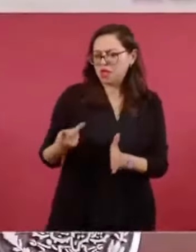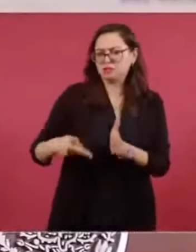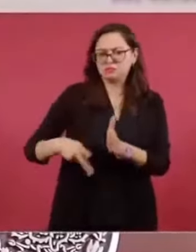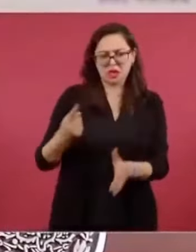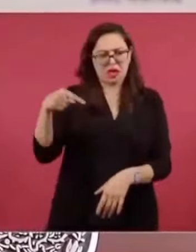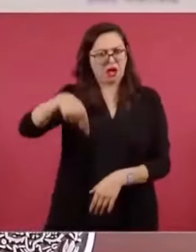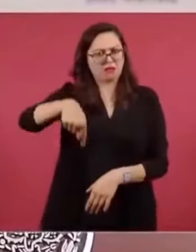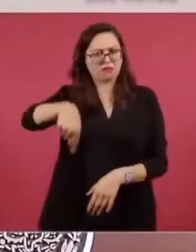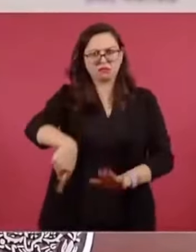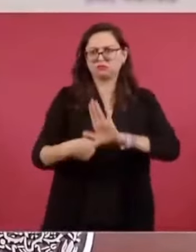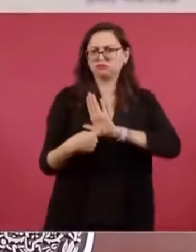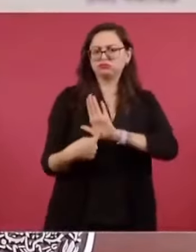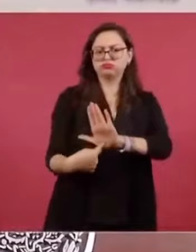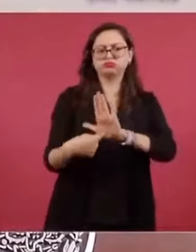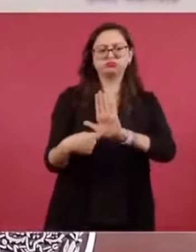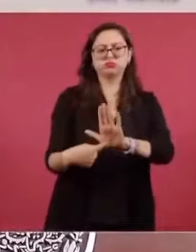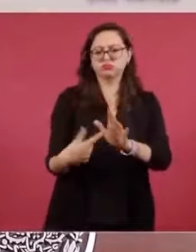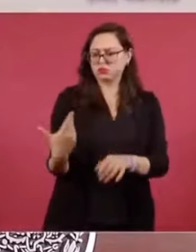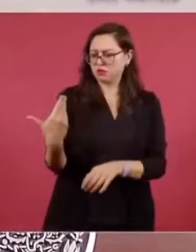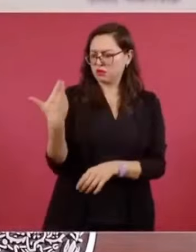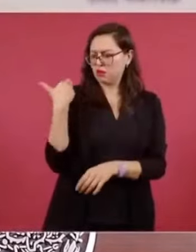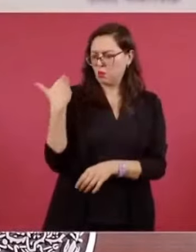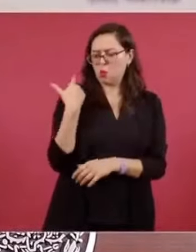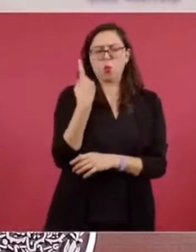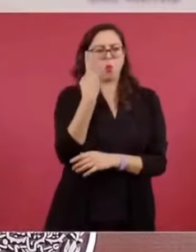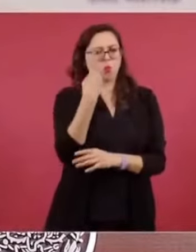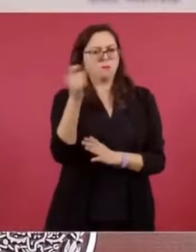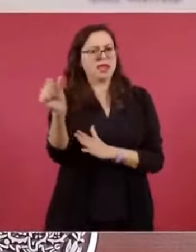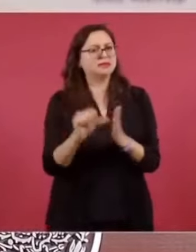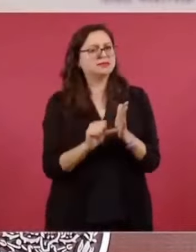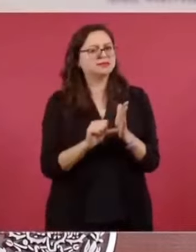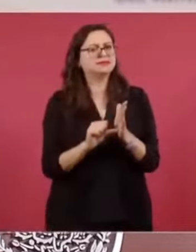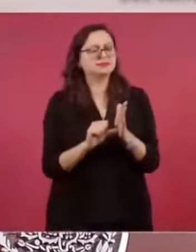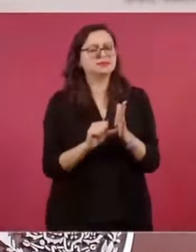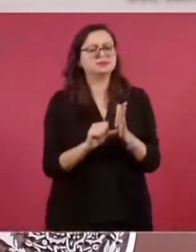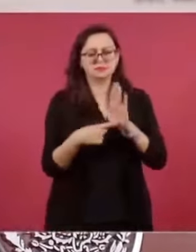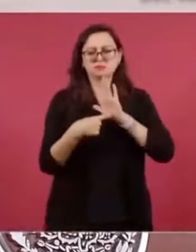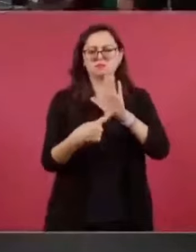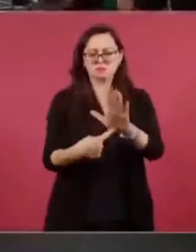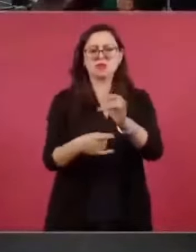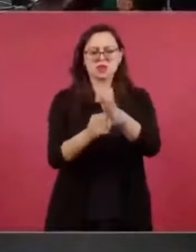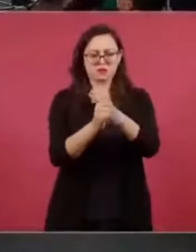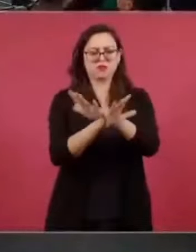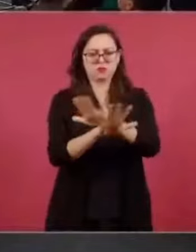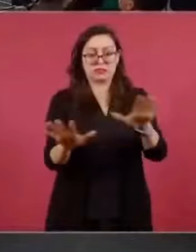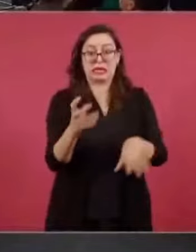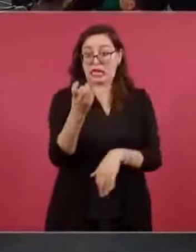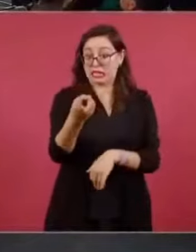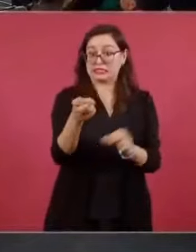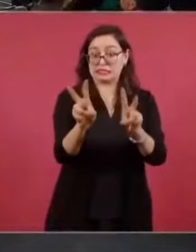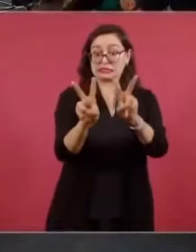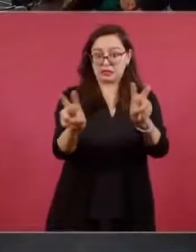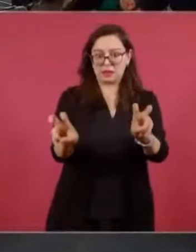fue hace como un mes y vamos a volver a informar.